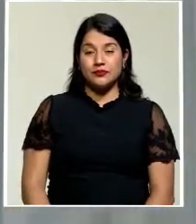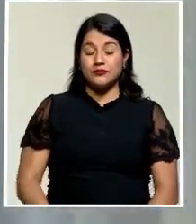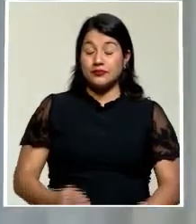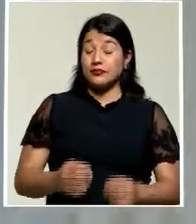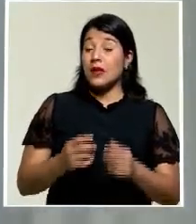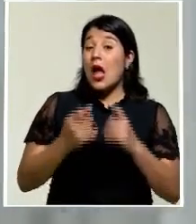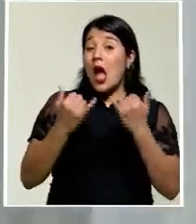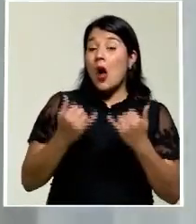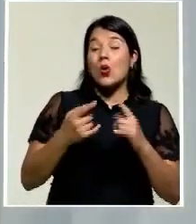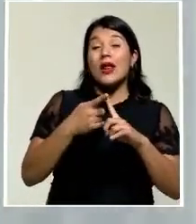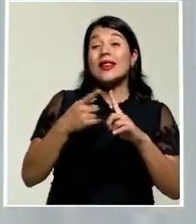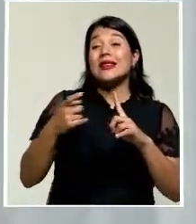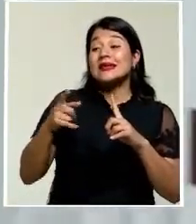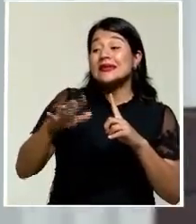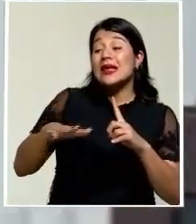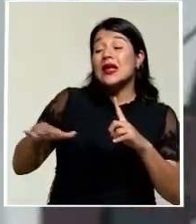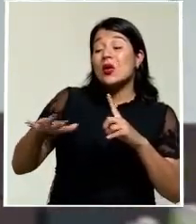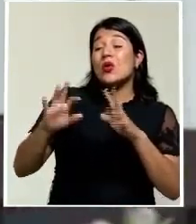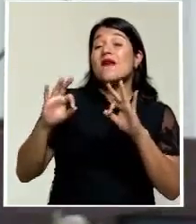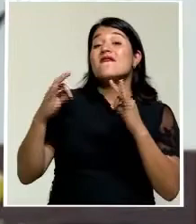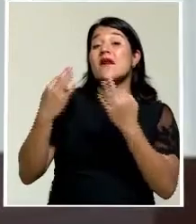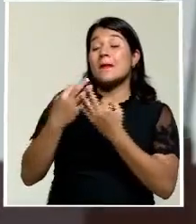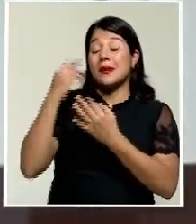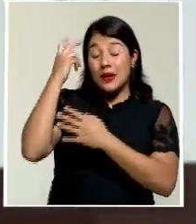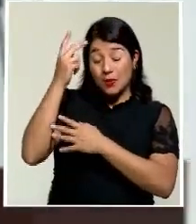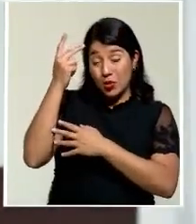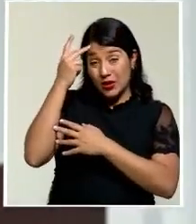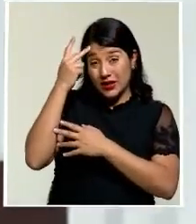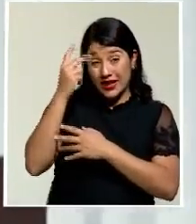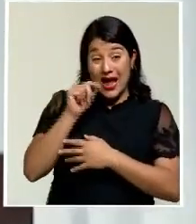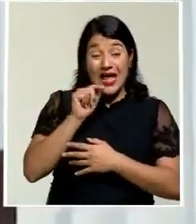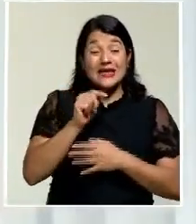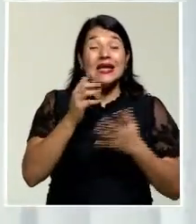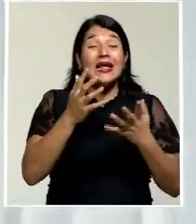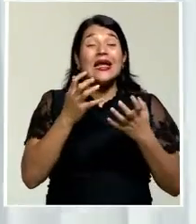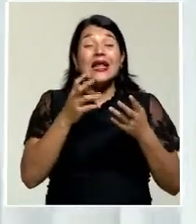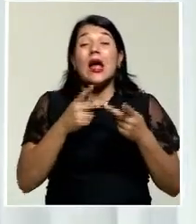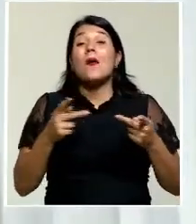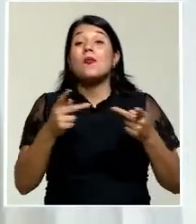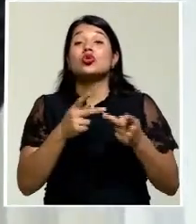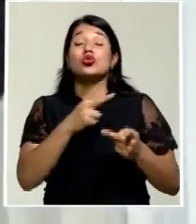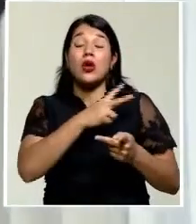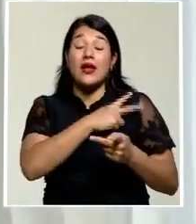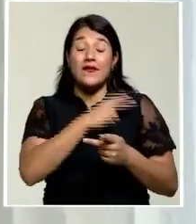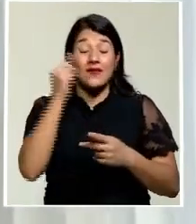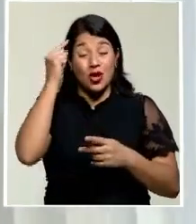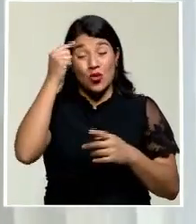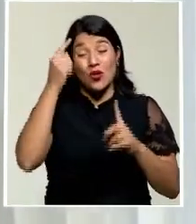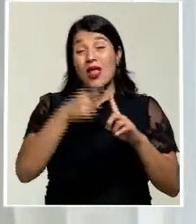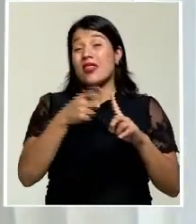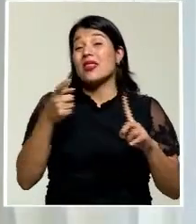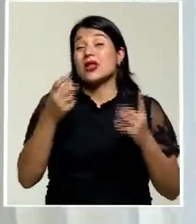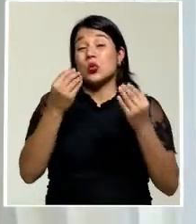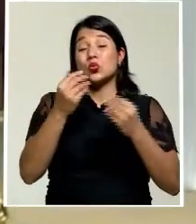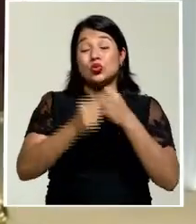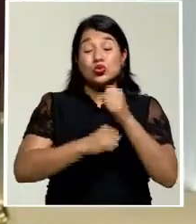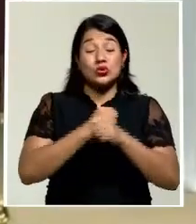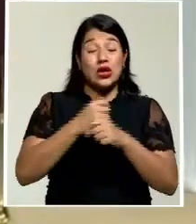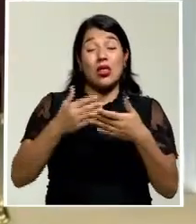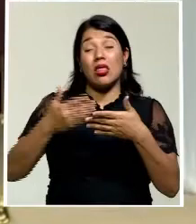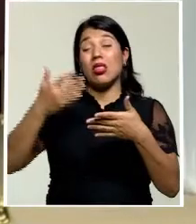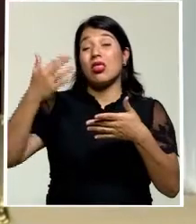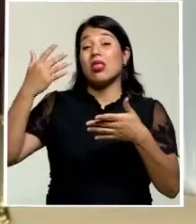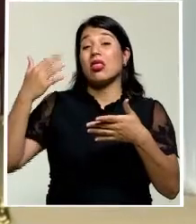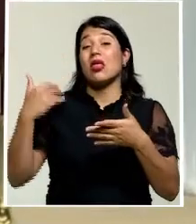Procedente de una familia política de Hiroshima, Kishida anhelaba el puesto de jefe de gobierno desde hace años y en 2020